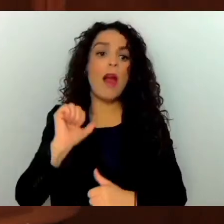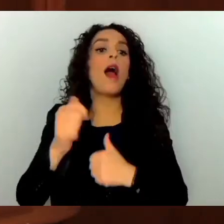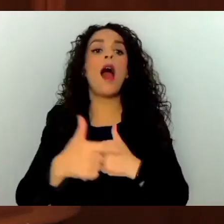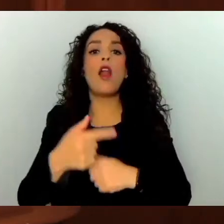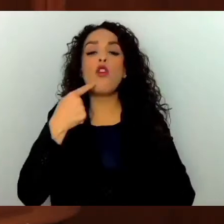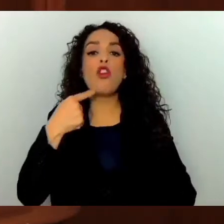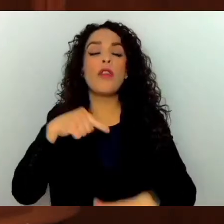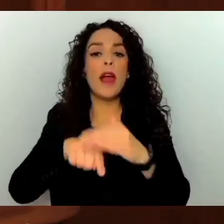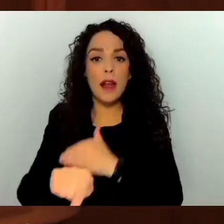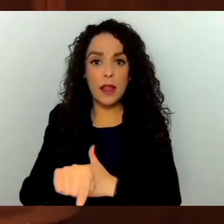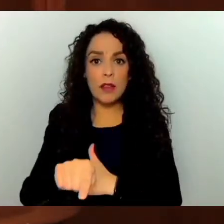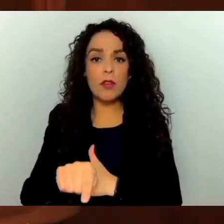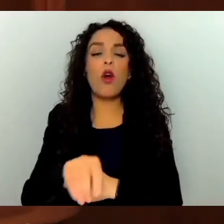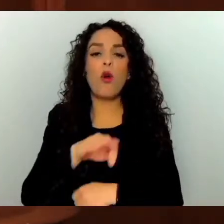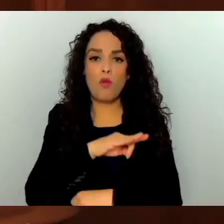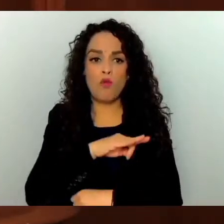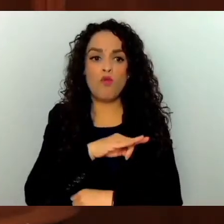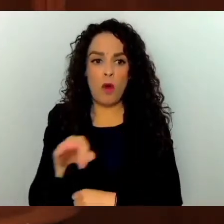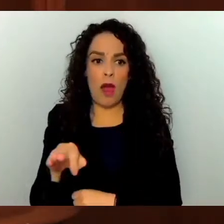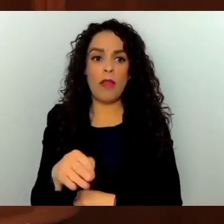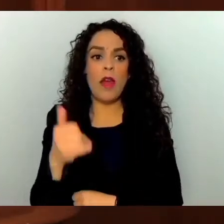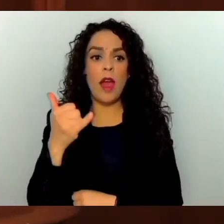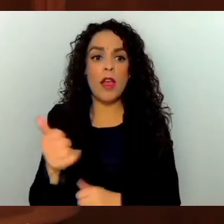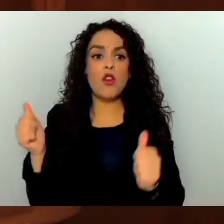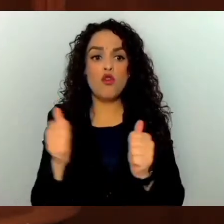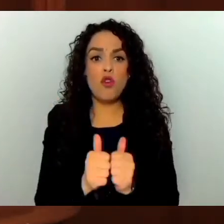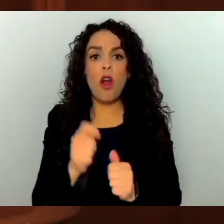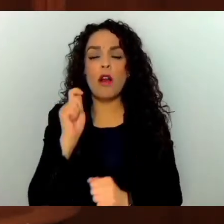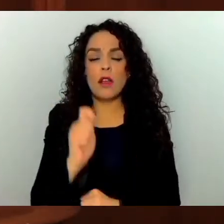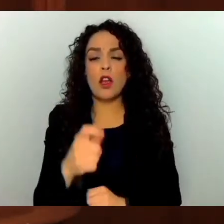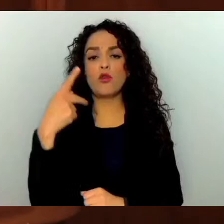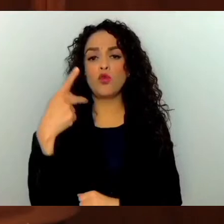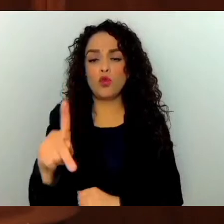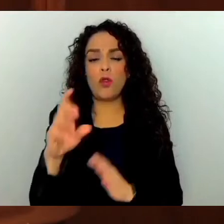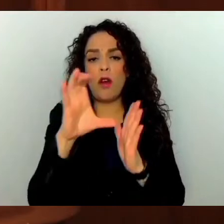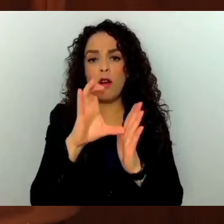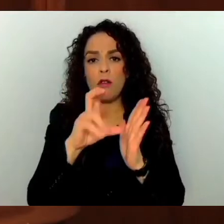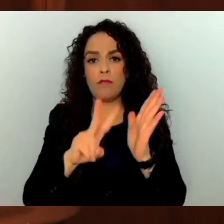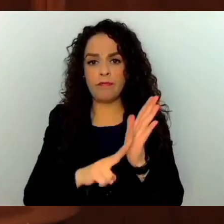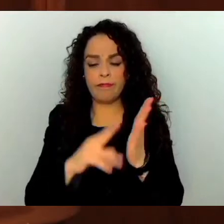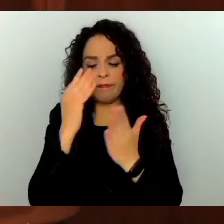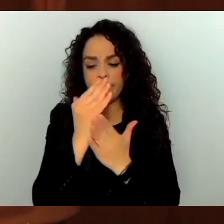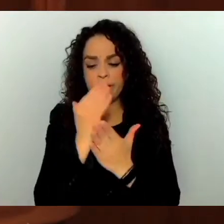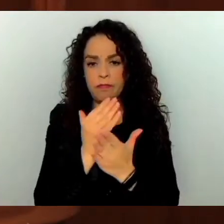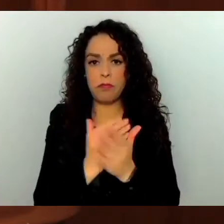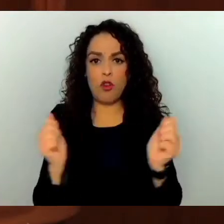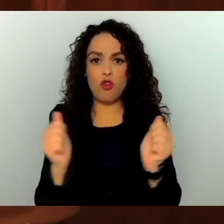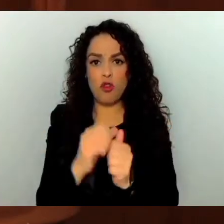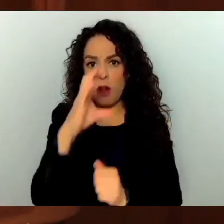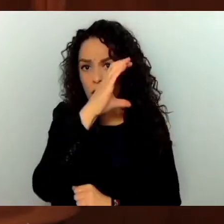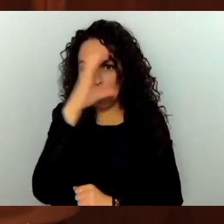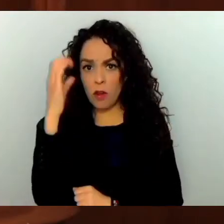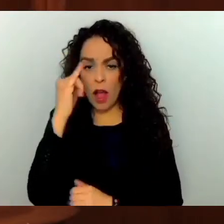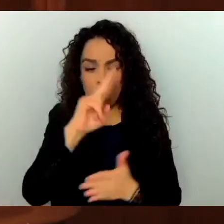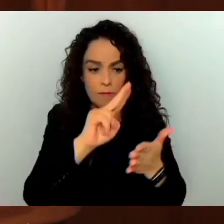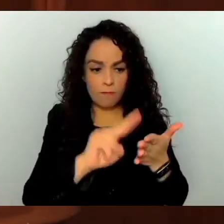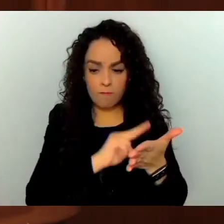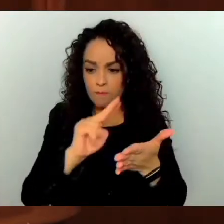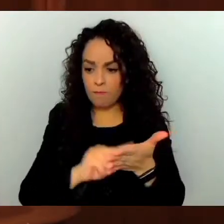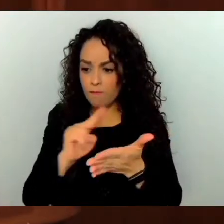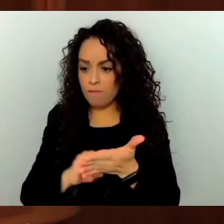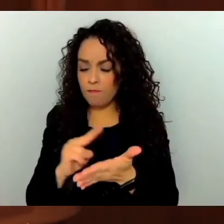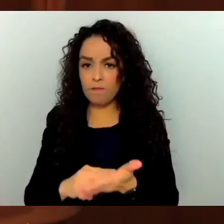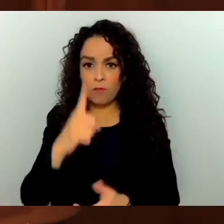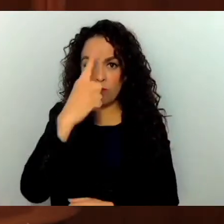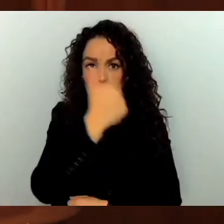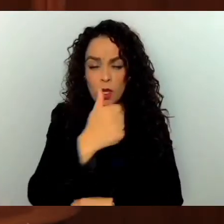administración pública, acreditándolo con el currículum vitae con fotografía reciente firmado en cada una de sus hojas por